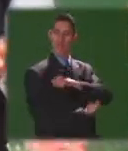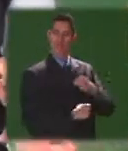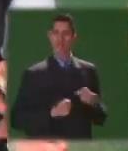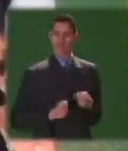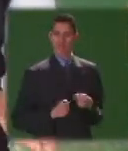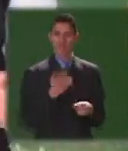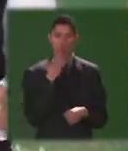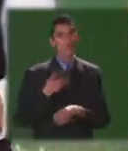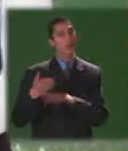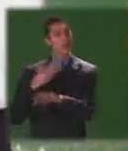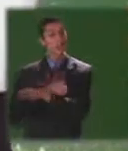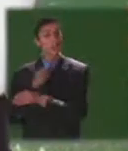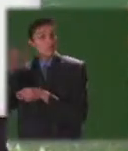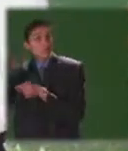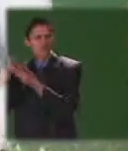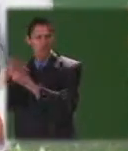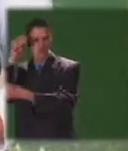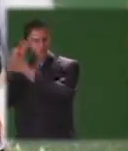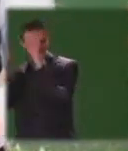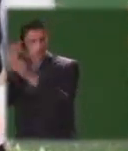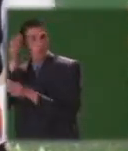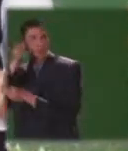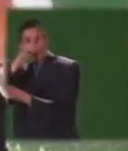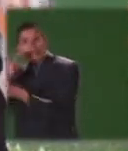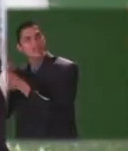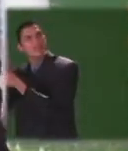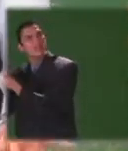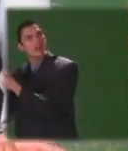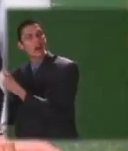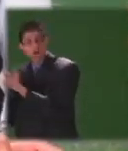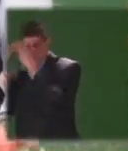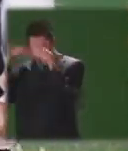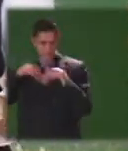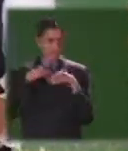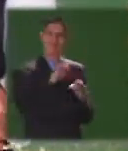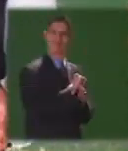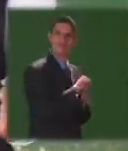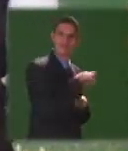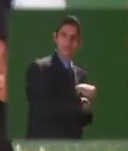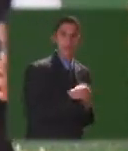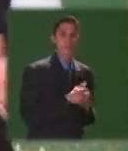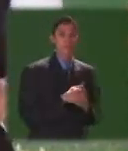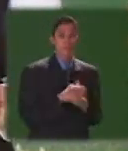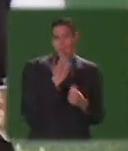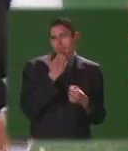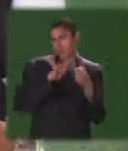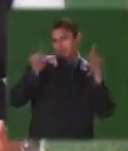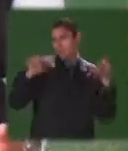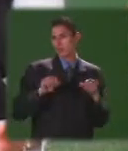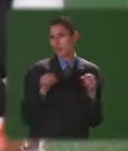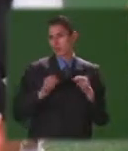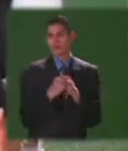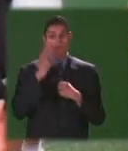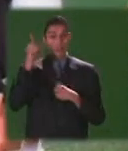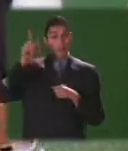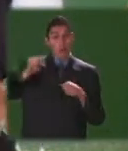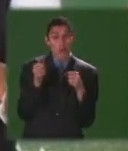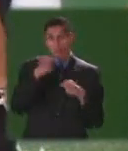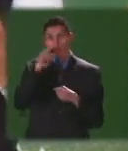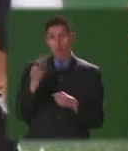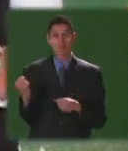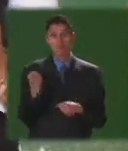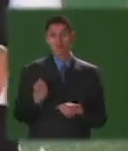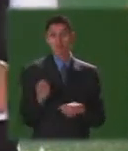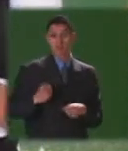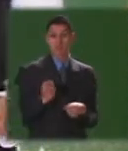aprendí de tal lado muchísimas cosas porque los niños eran así así es algo muy diferente como en Bogotá porque en Bogotá los niños son como más agresivos como